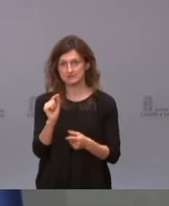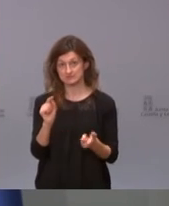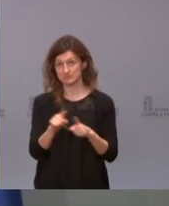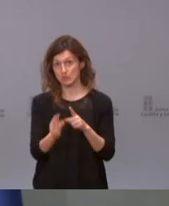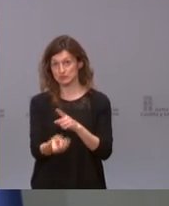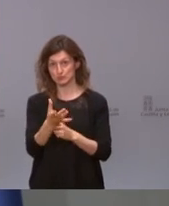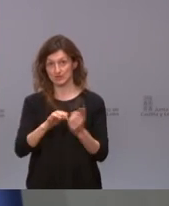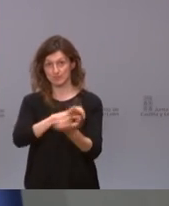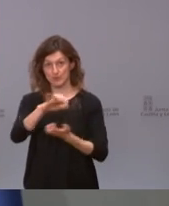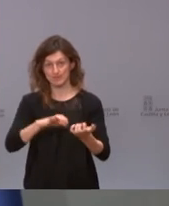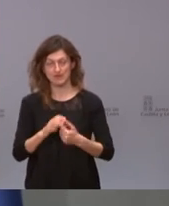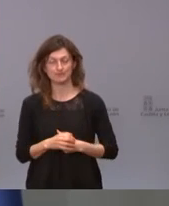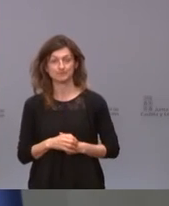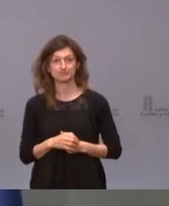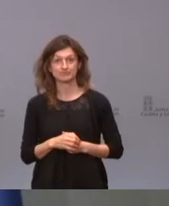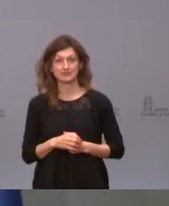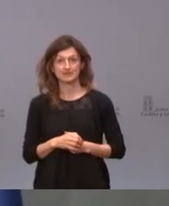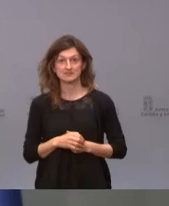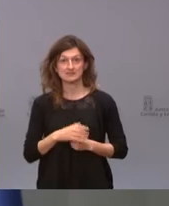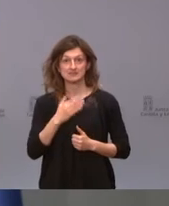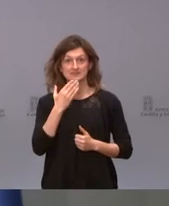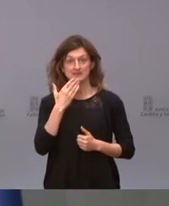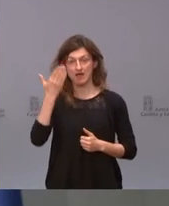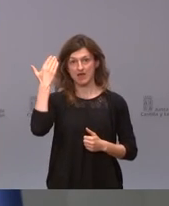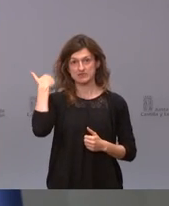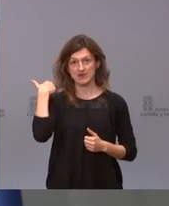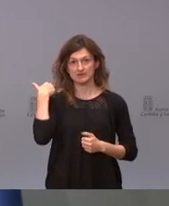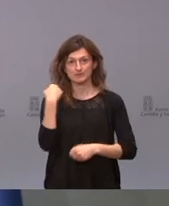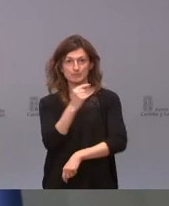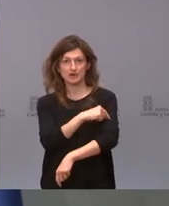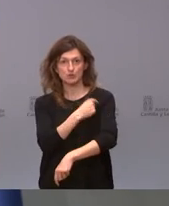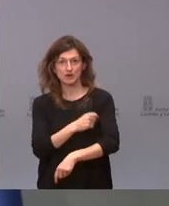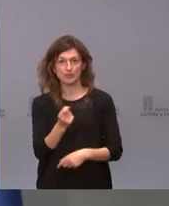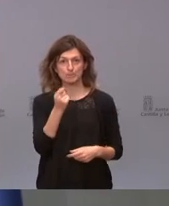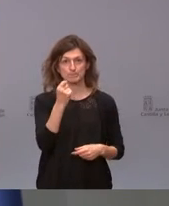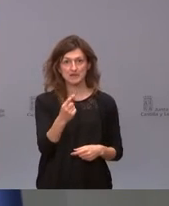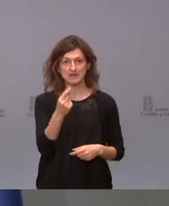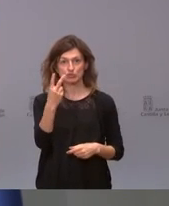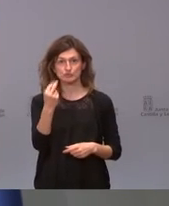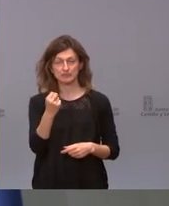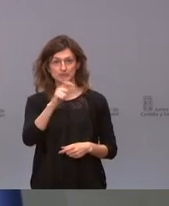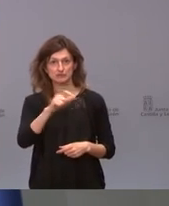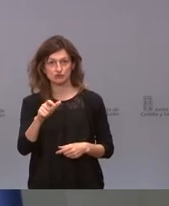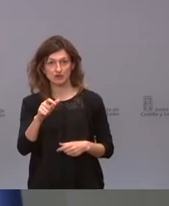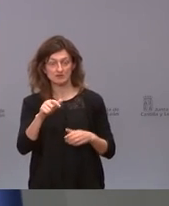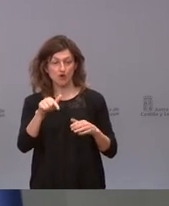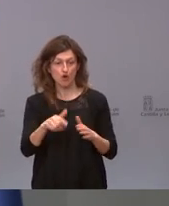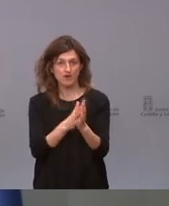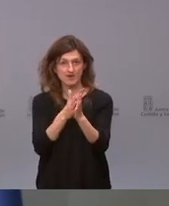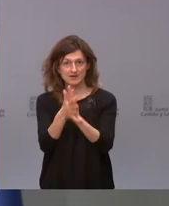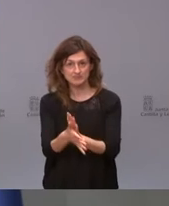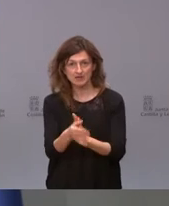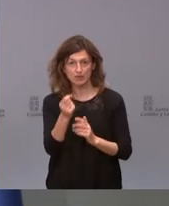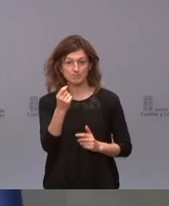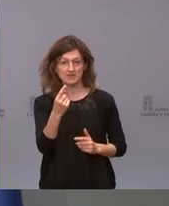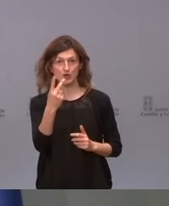generado porque si ayer hubiéramos vacunado a mil o dos mil personas por debajo de 65 hoy tendríamos que estar explicando a esas mil o dos